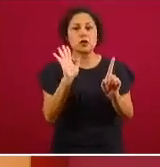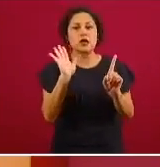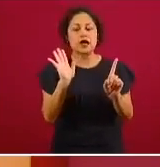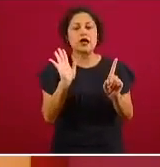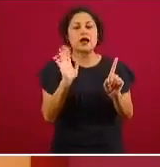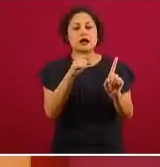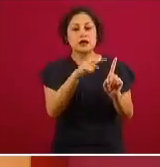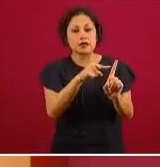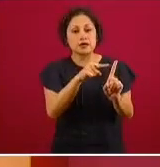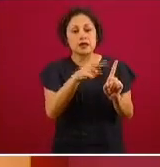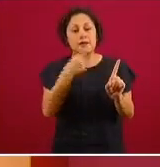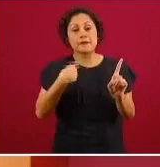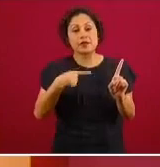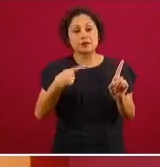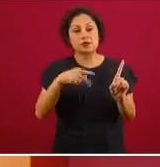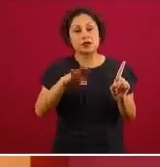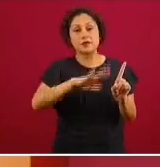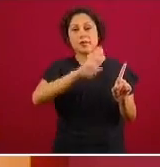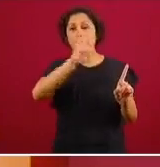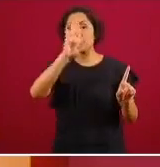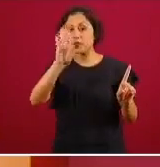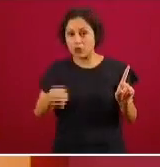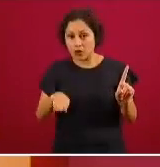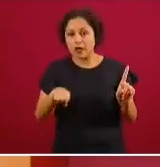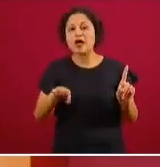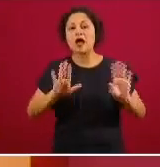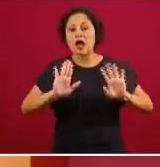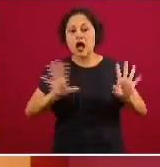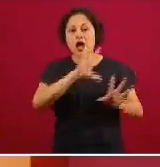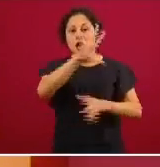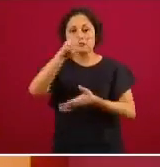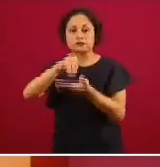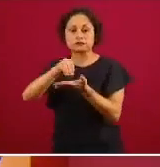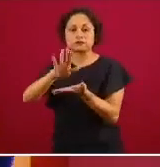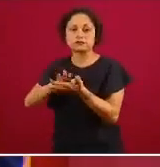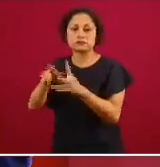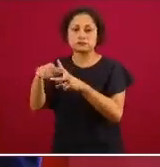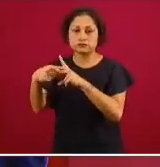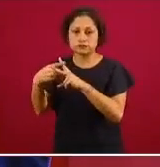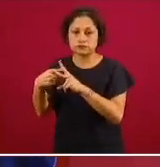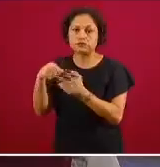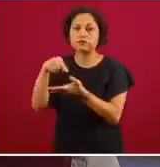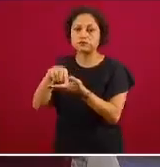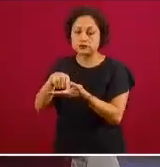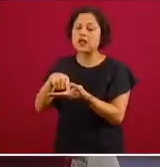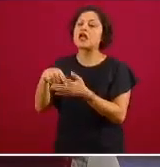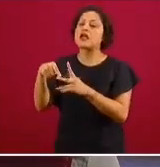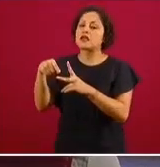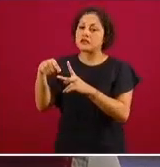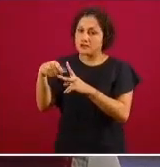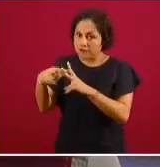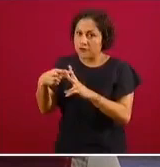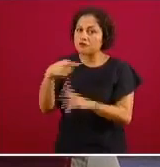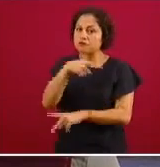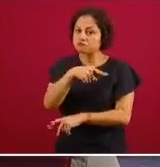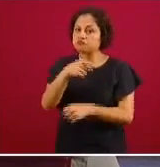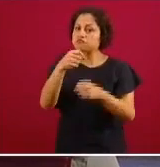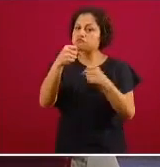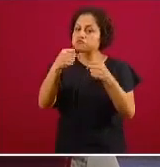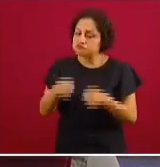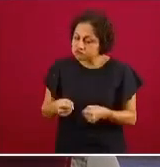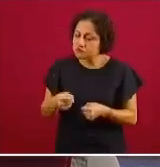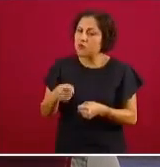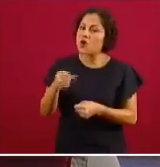defunción asociada o causada por COVID eso es importante tomarlo en cuenta ha ocurrido